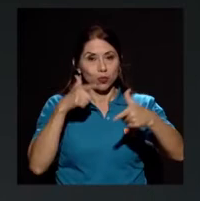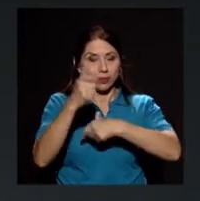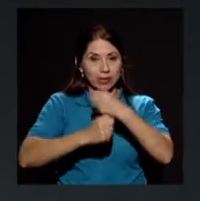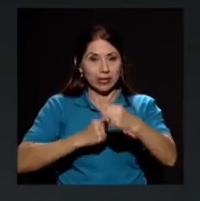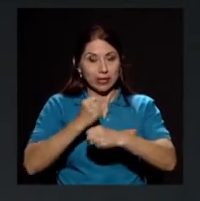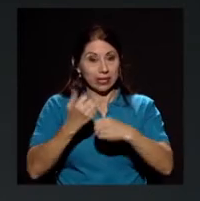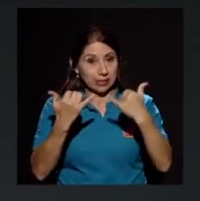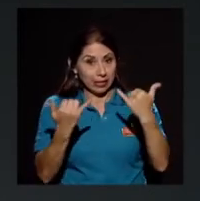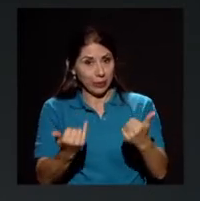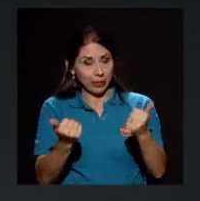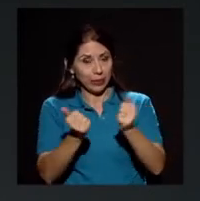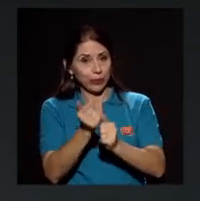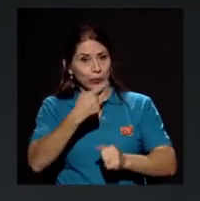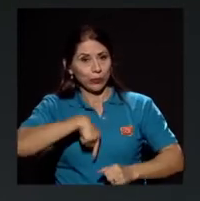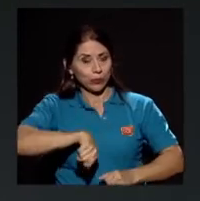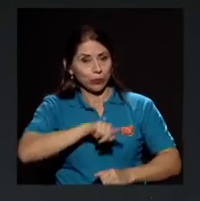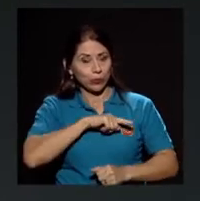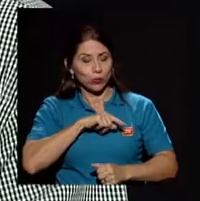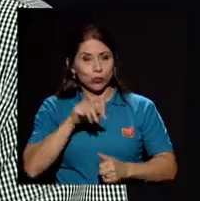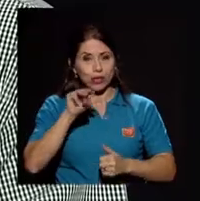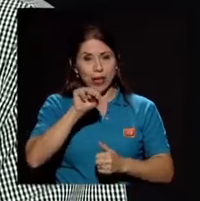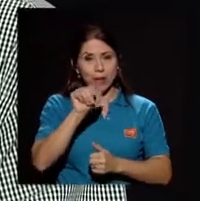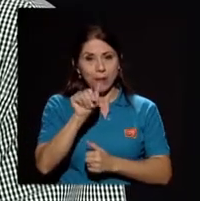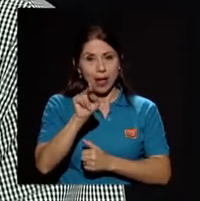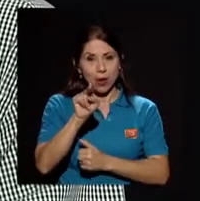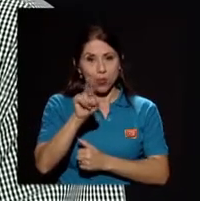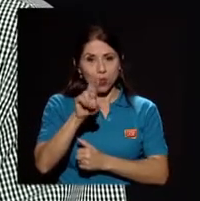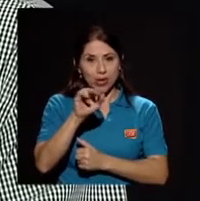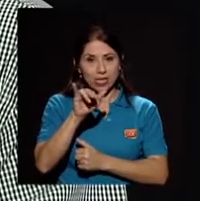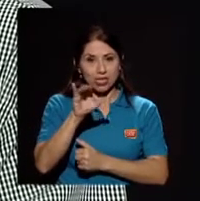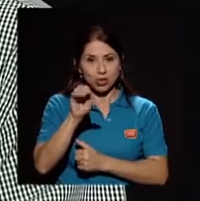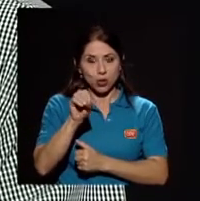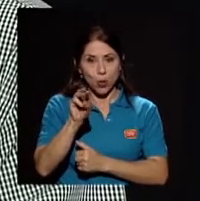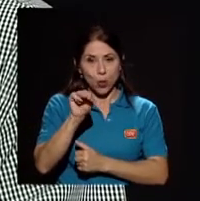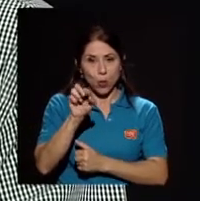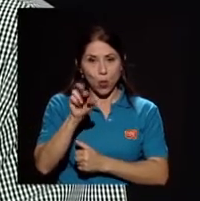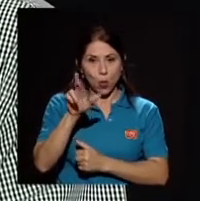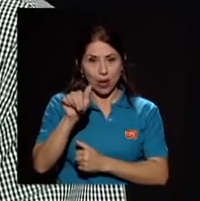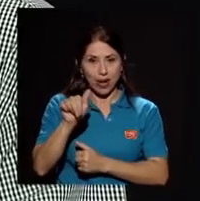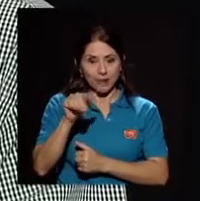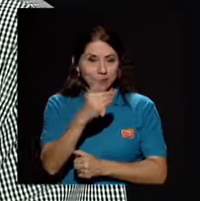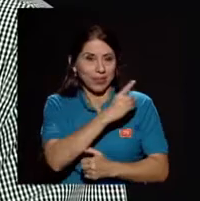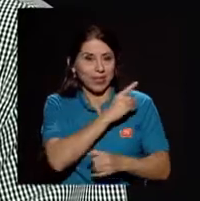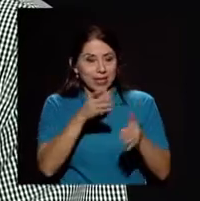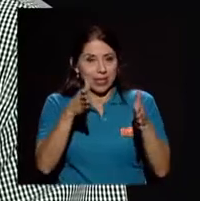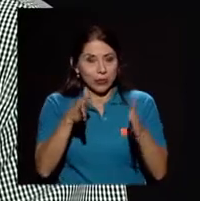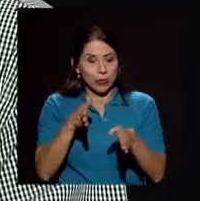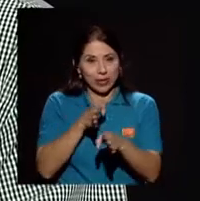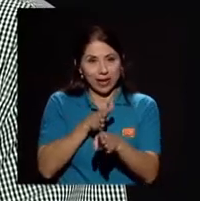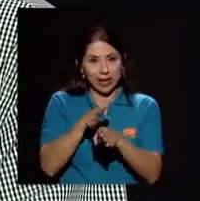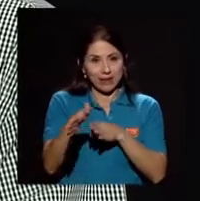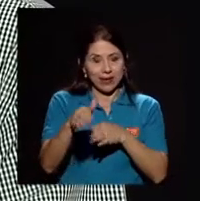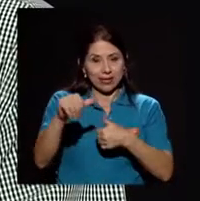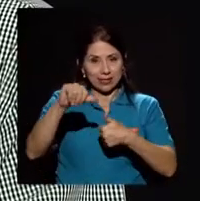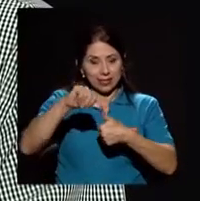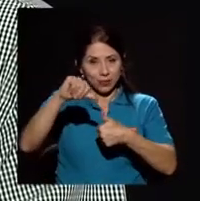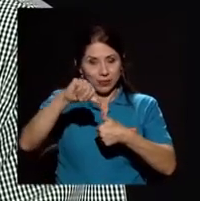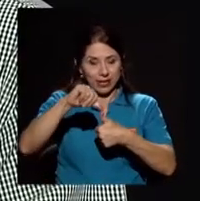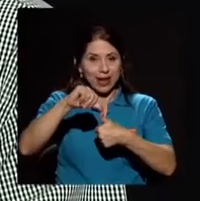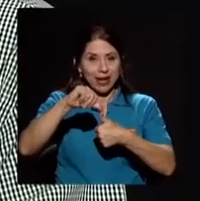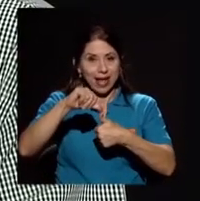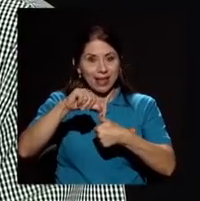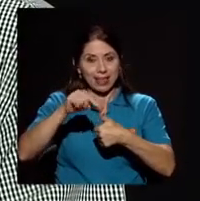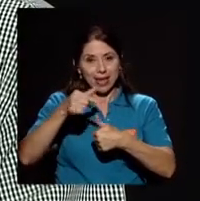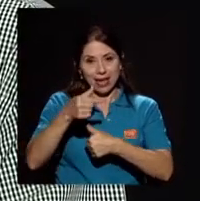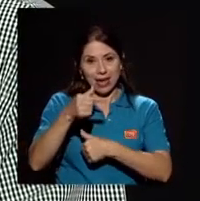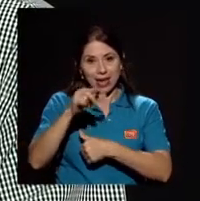nosotros a don Mauricio Mora, quien es el director de la carrera centroamericana de